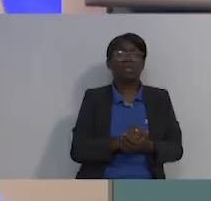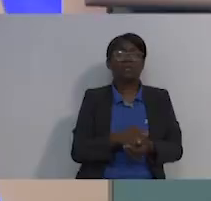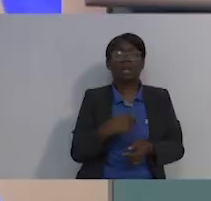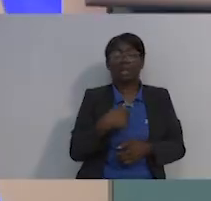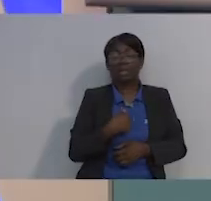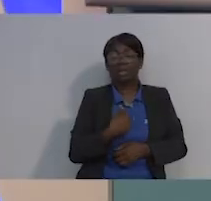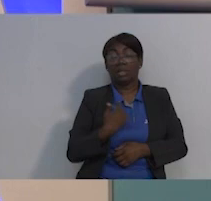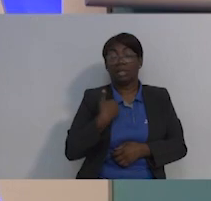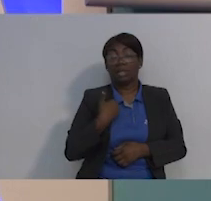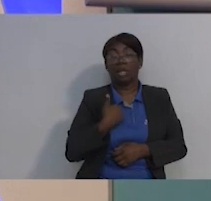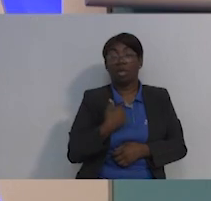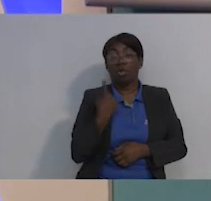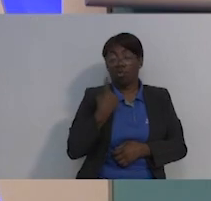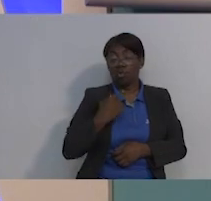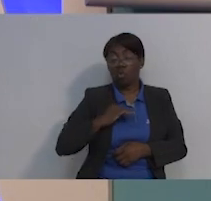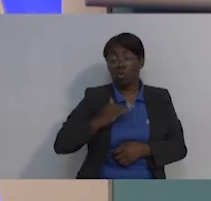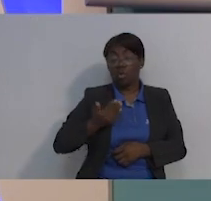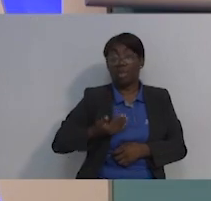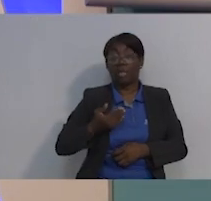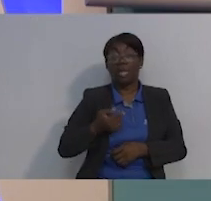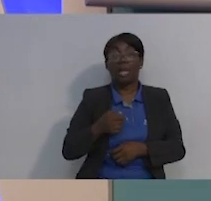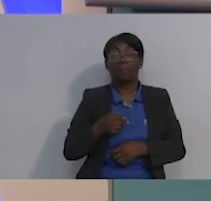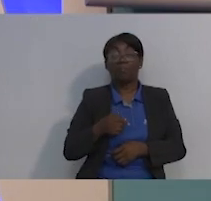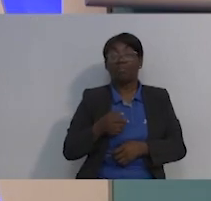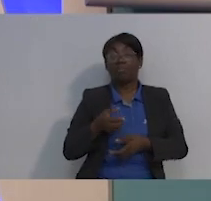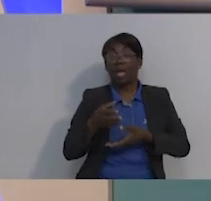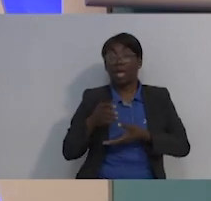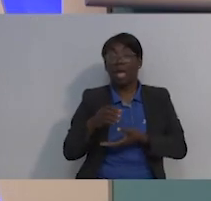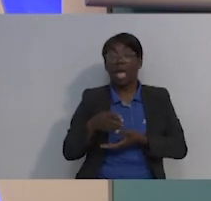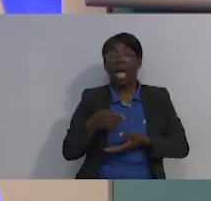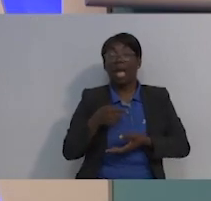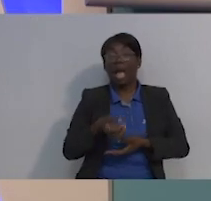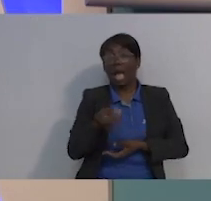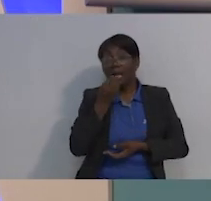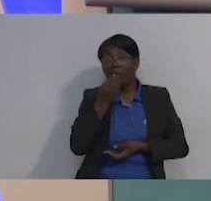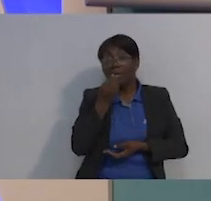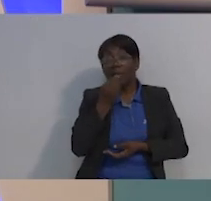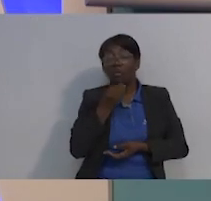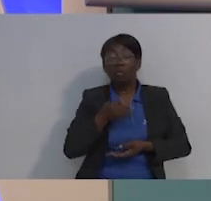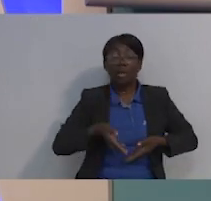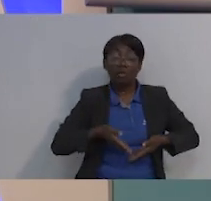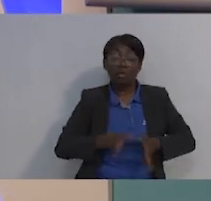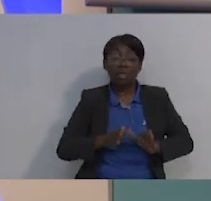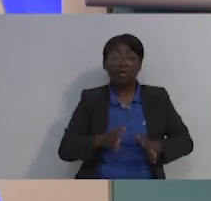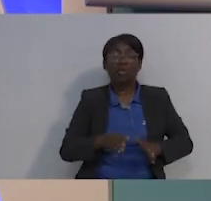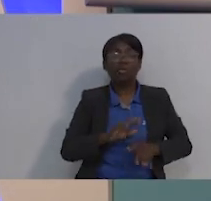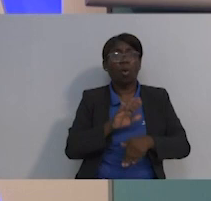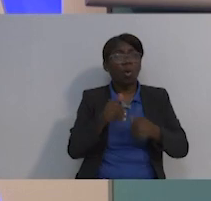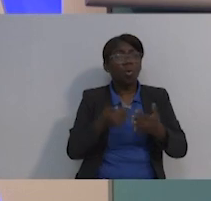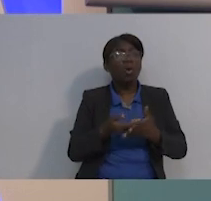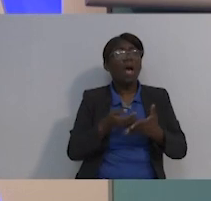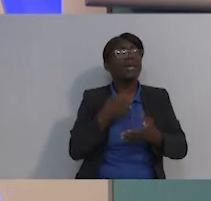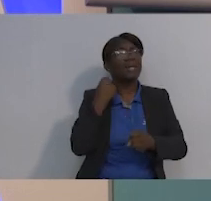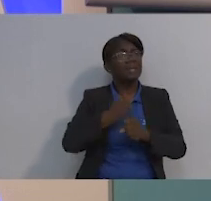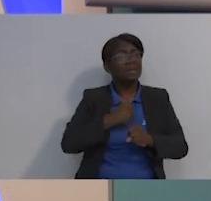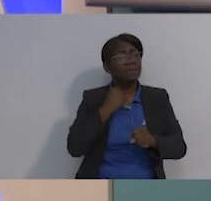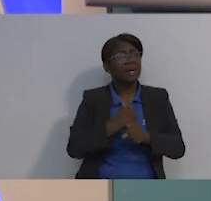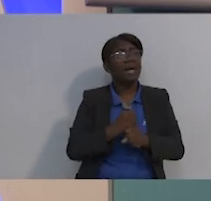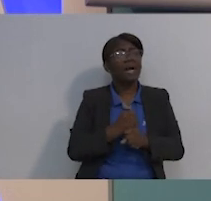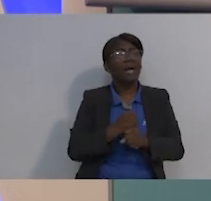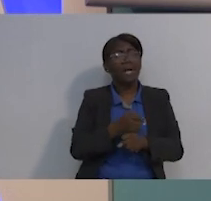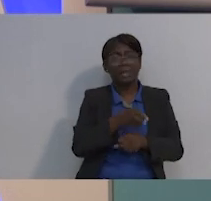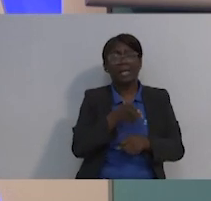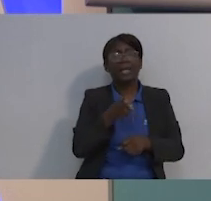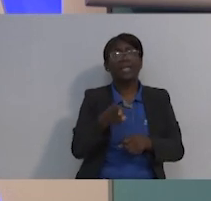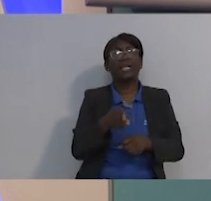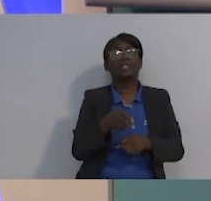seno que es el que le da de mamar a los hijos, etc. Entonces todo ese tabú hay que como que trabajar en ello, ¿verdad? Sí,